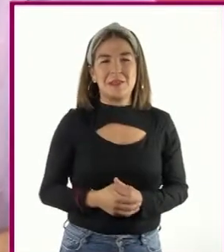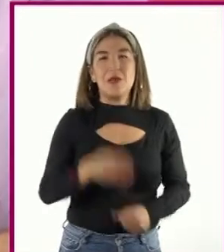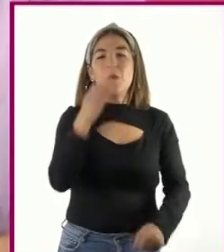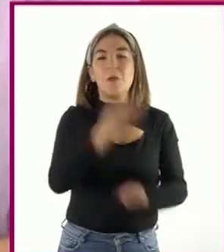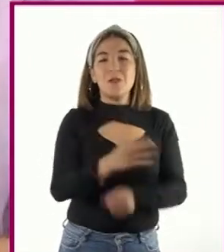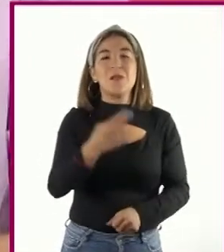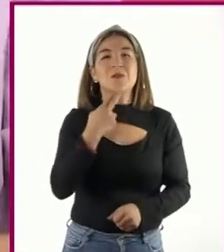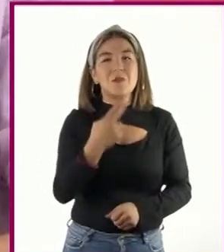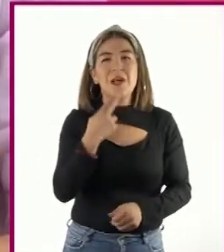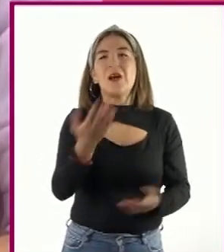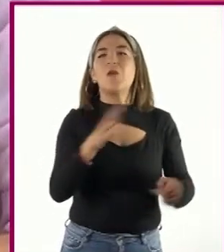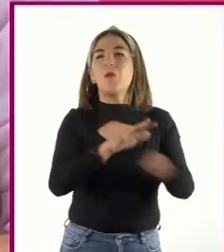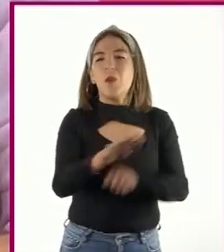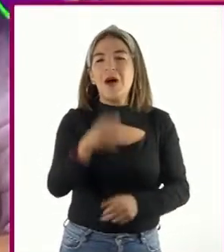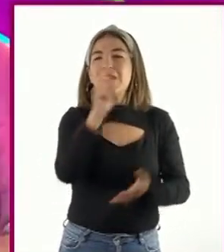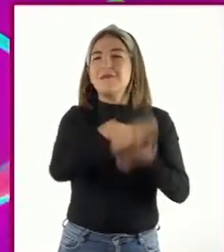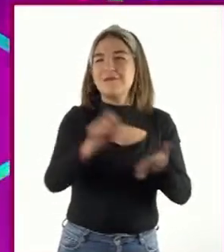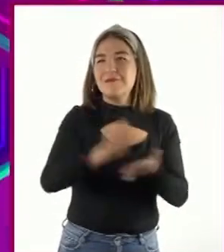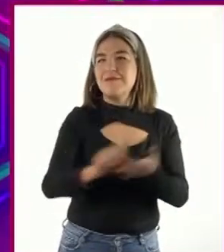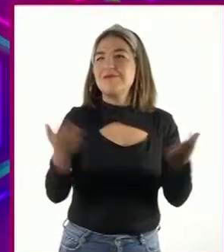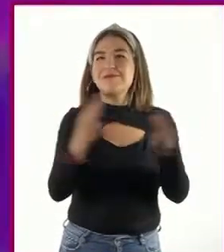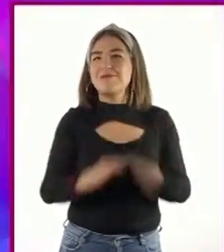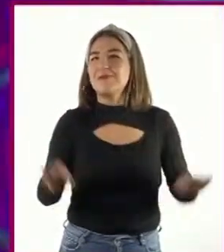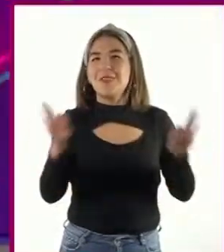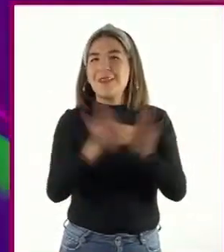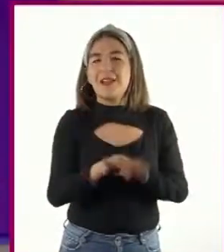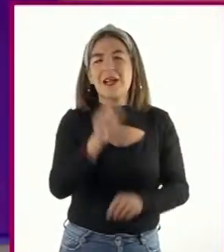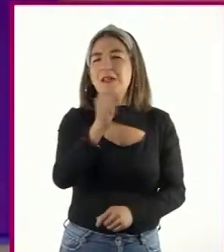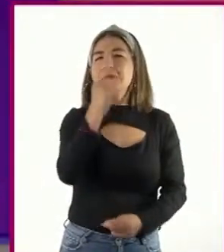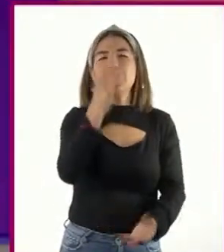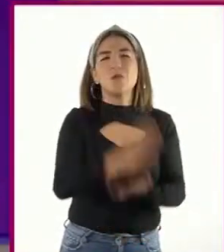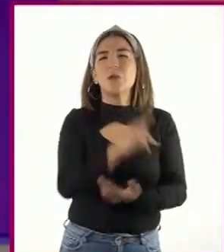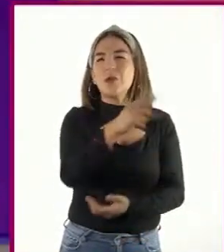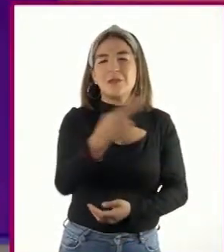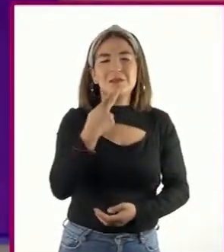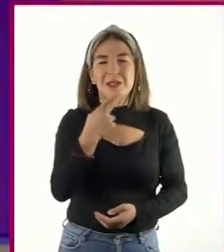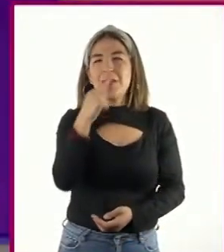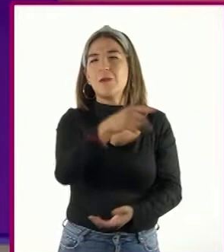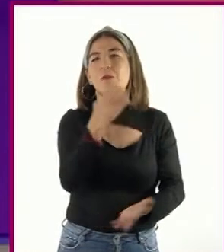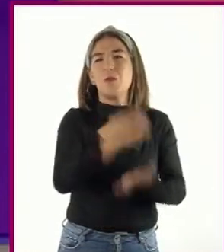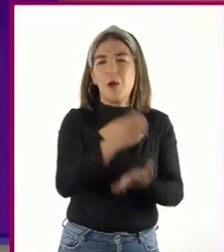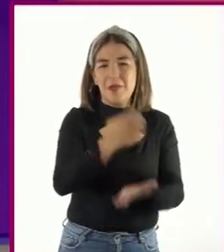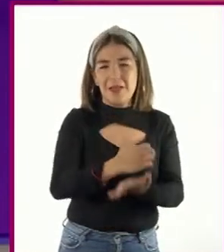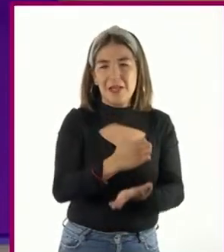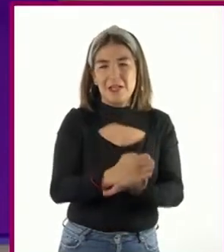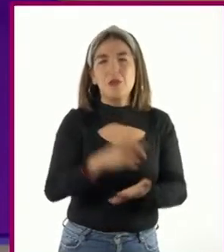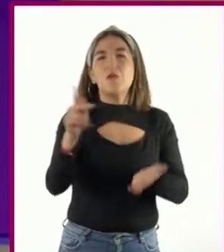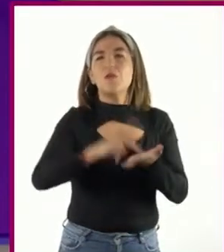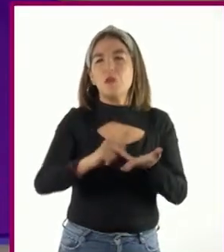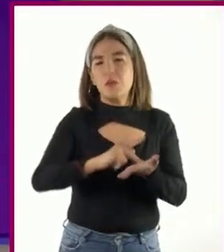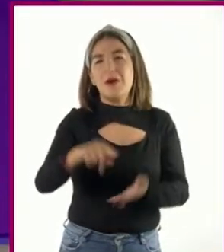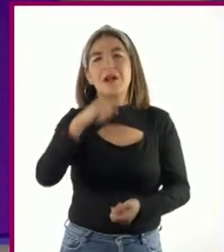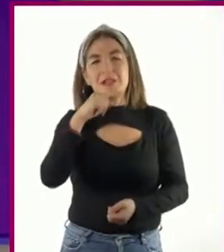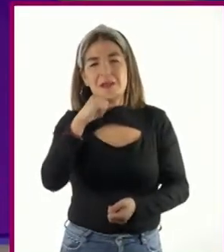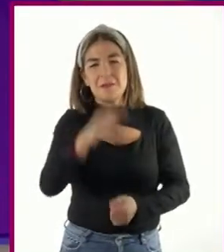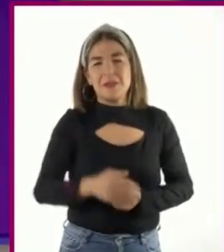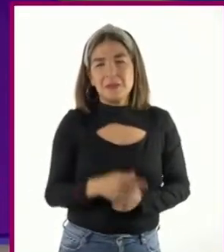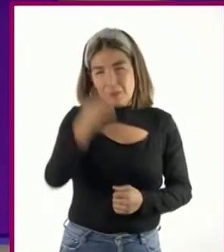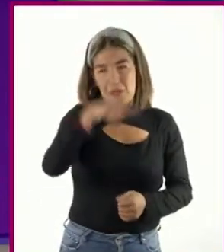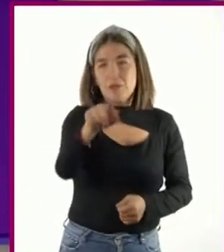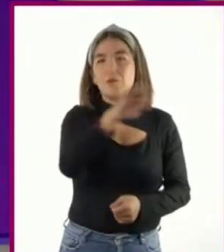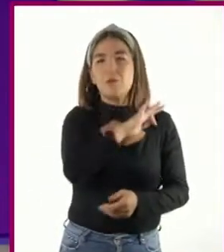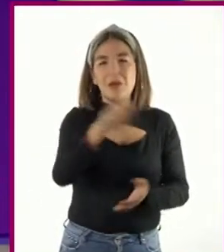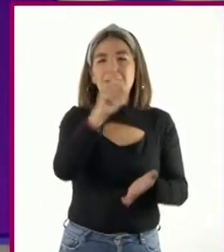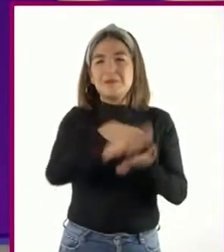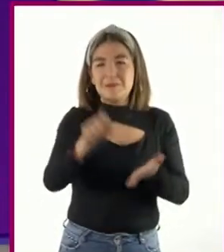algún material en especial? Solo necesitaremos tener nuestro cuaderno, bolígrafos o lápiz para que puedan